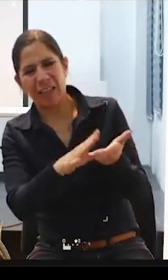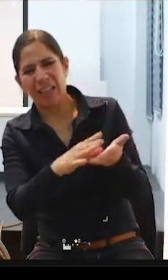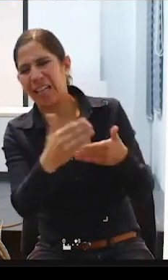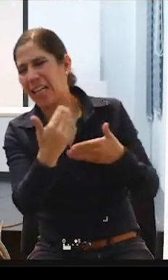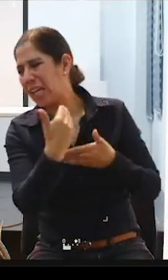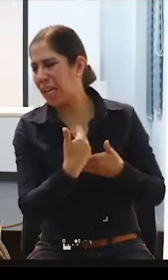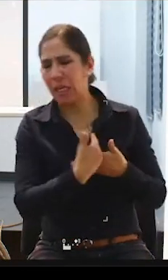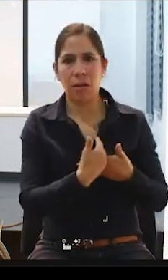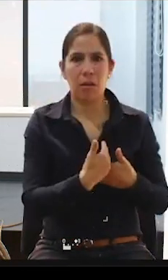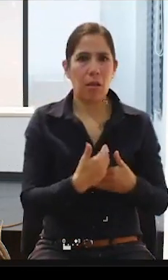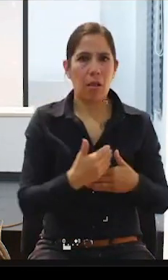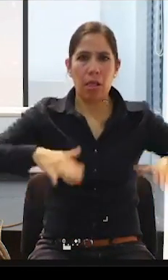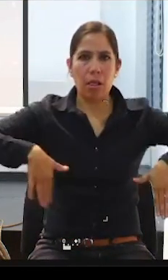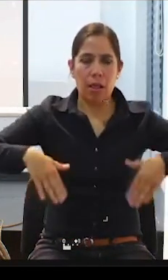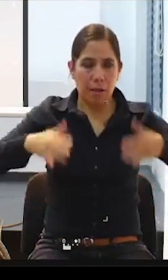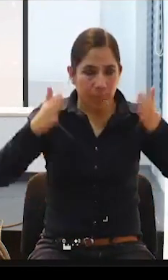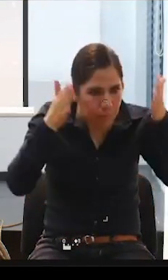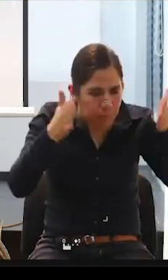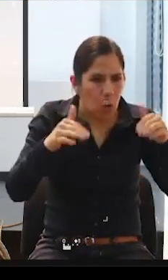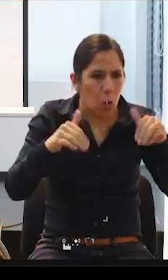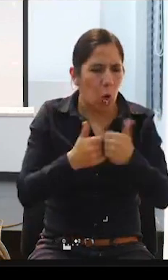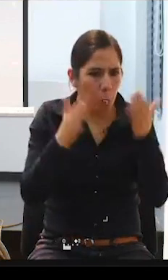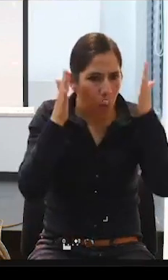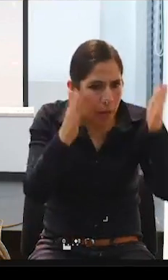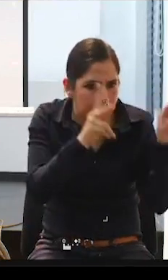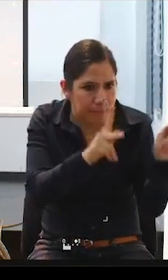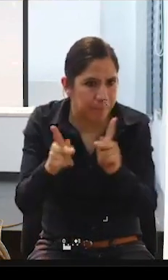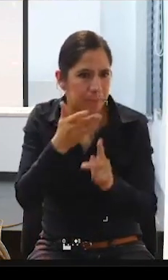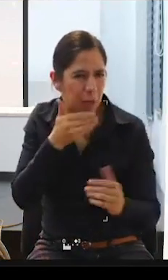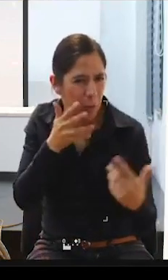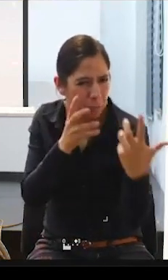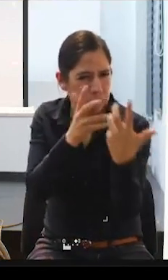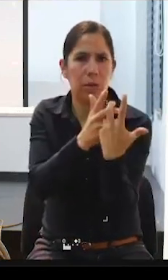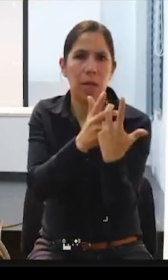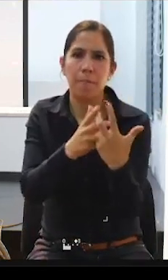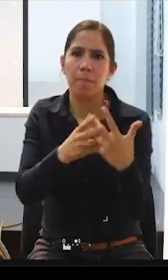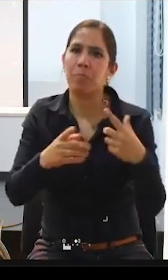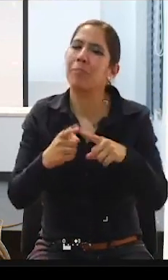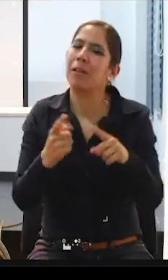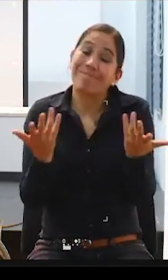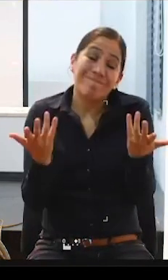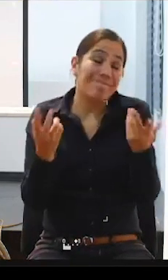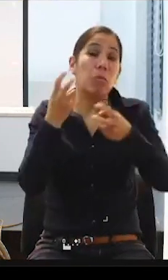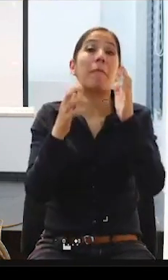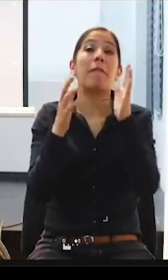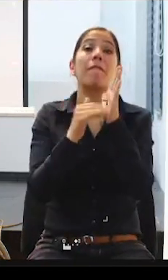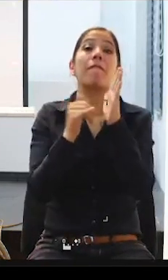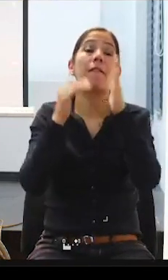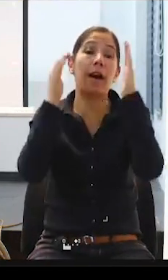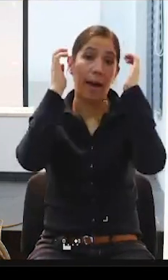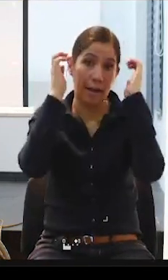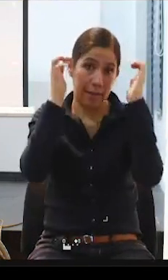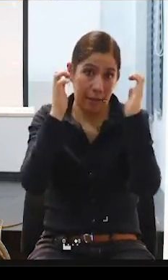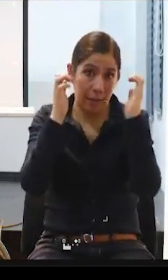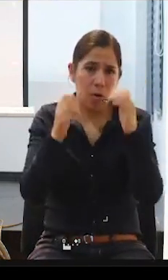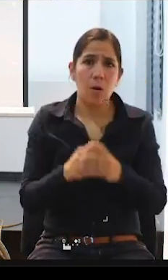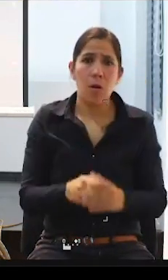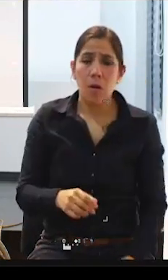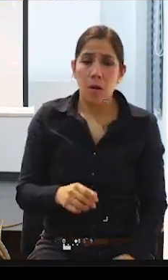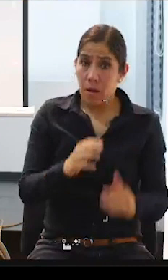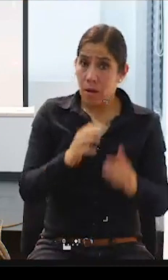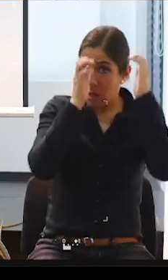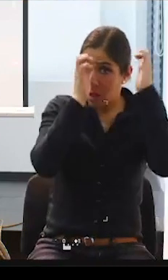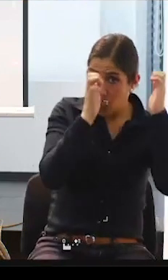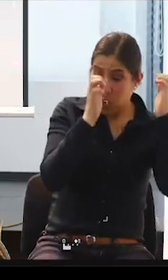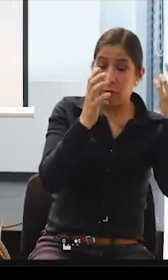la clase mejor y eso es falta de educación, tanto a nivel, no solamente educación formal, sino